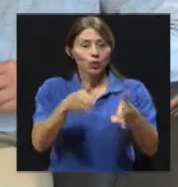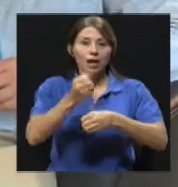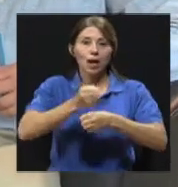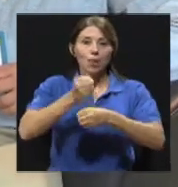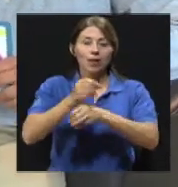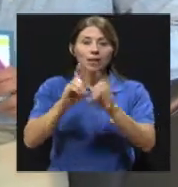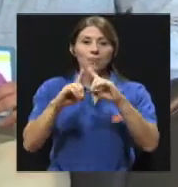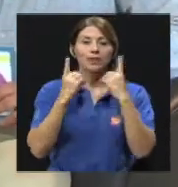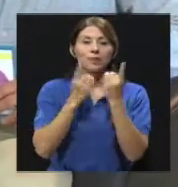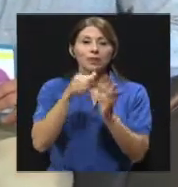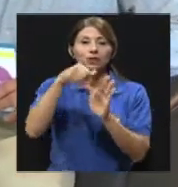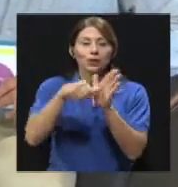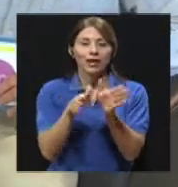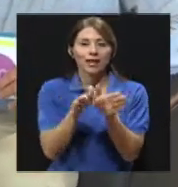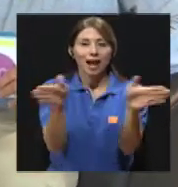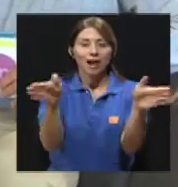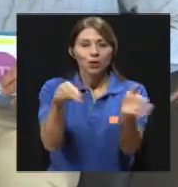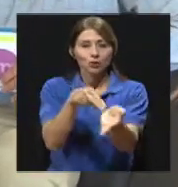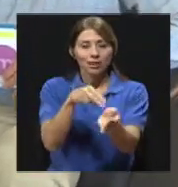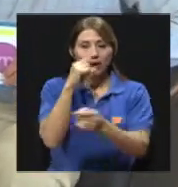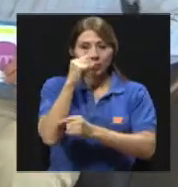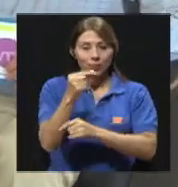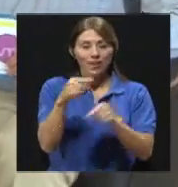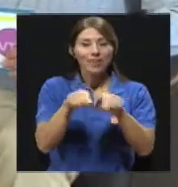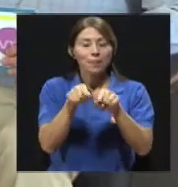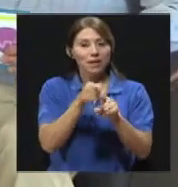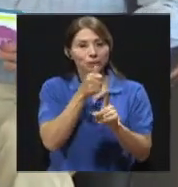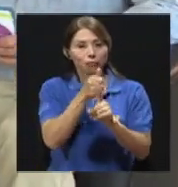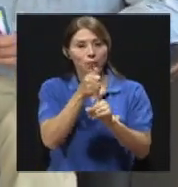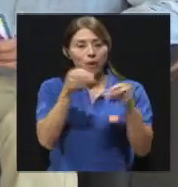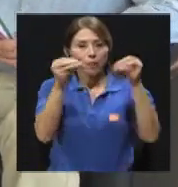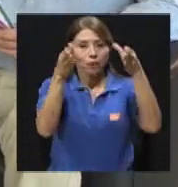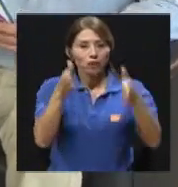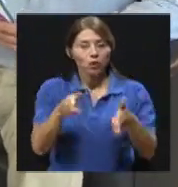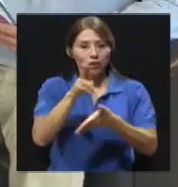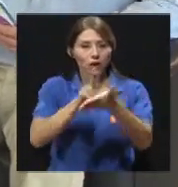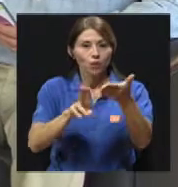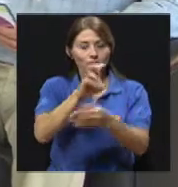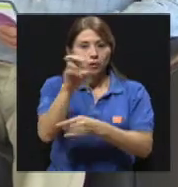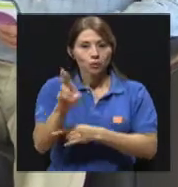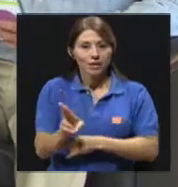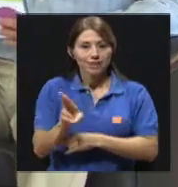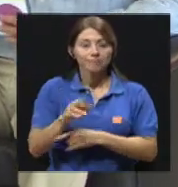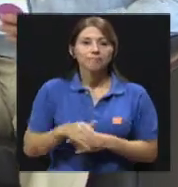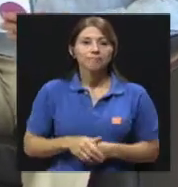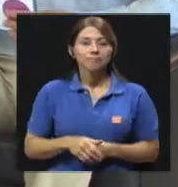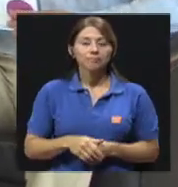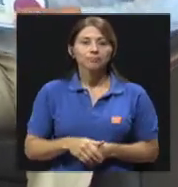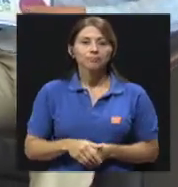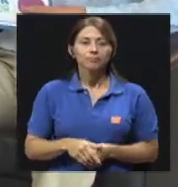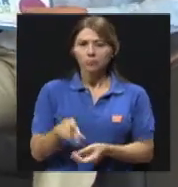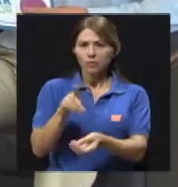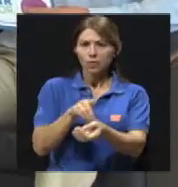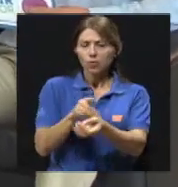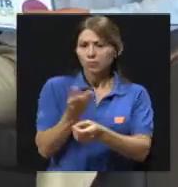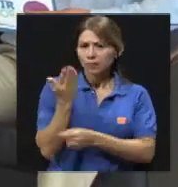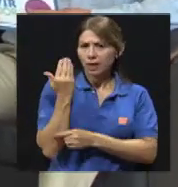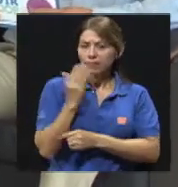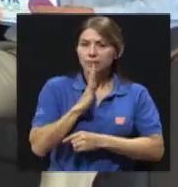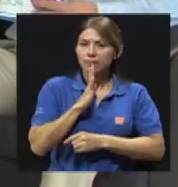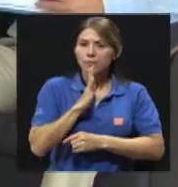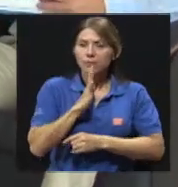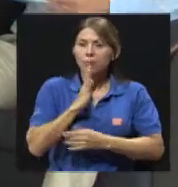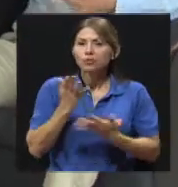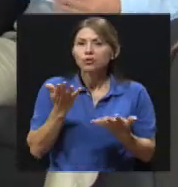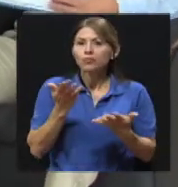Hospital Calderón Guardia y además es profesor de la Universidad de Costa Rica. Doctor, en el bloque pasado conversábamos